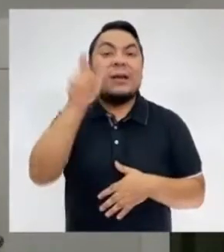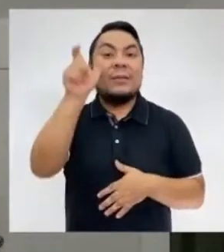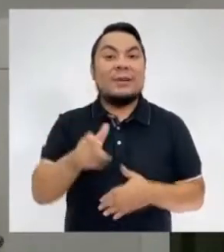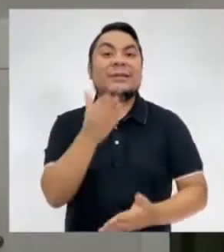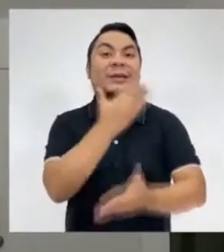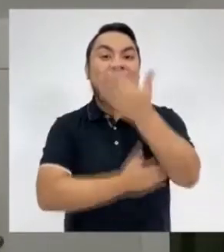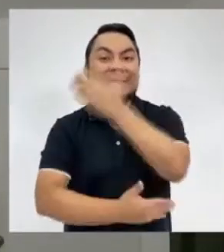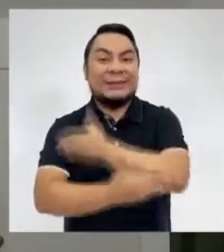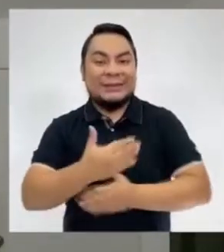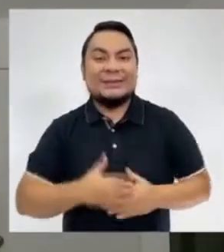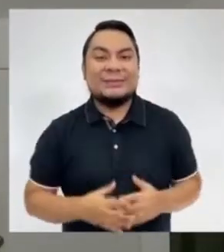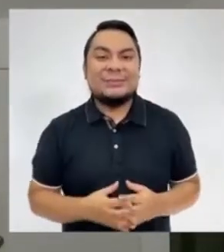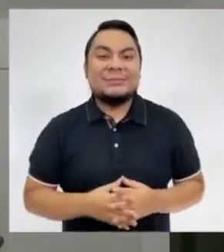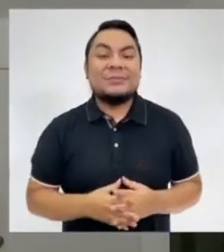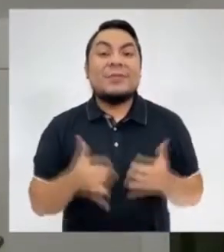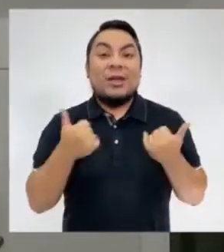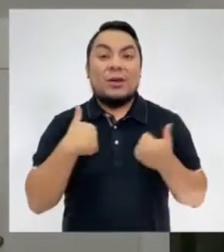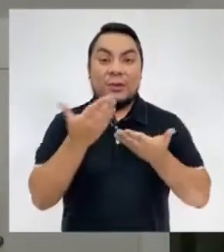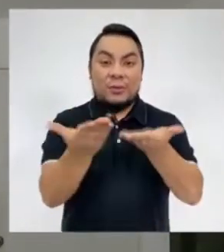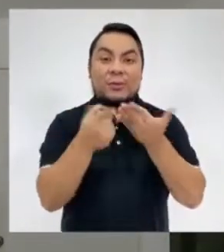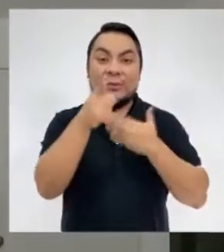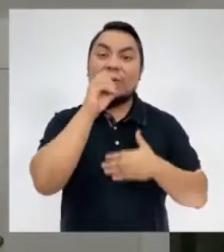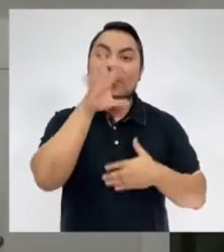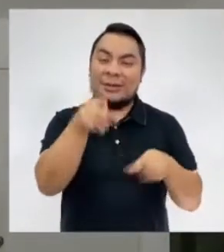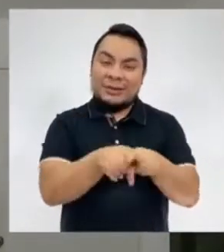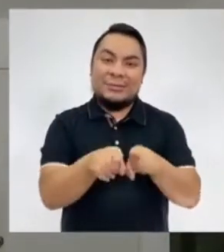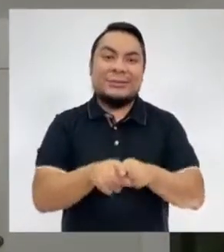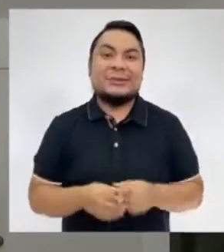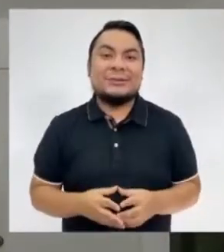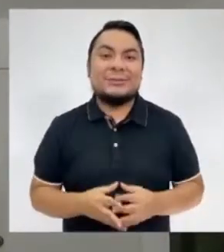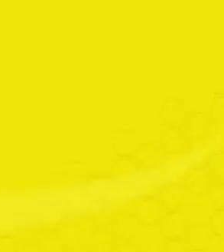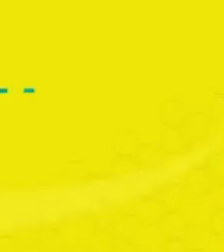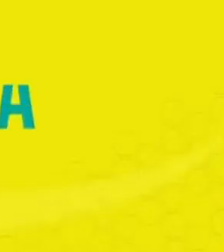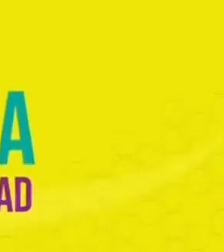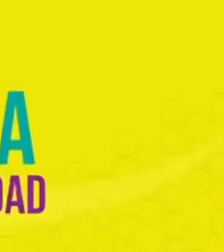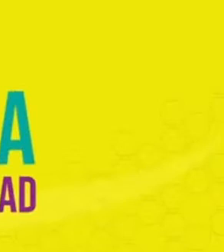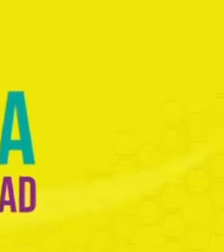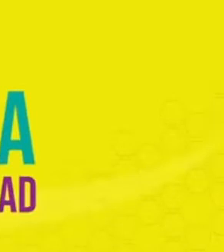Persona con Discapacidad. Ahora te invito a que tú también lo digas.